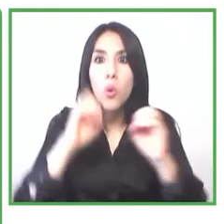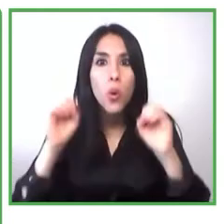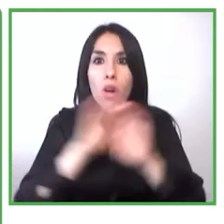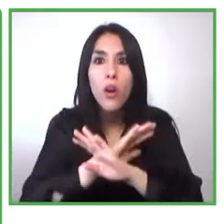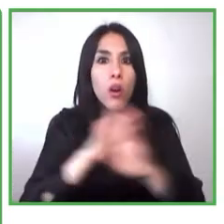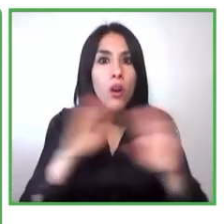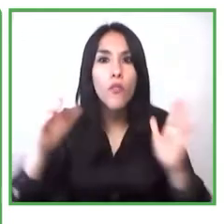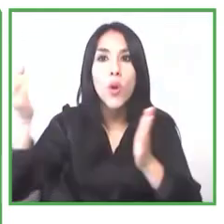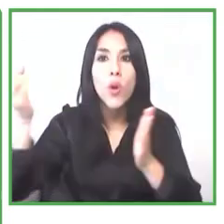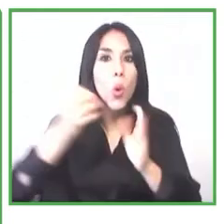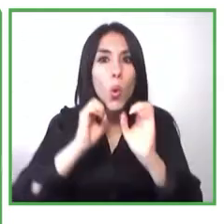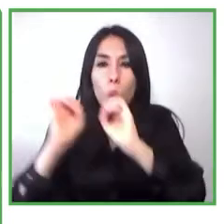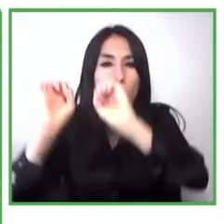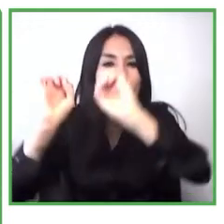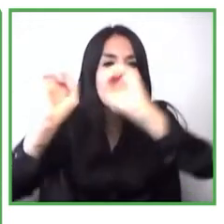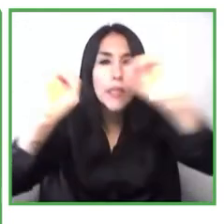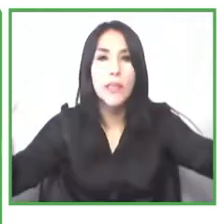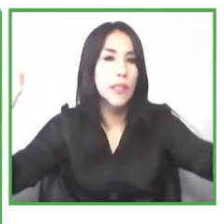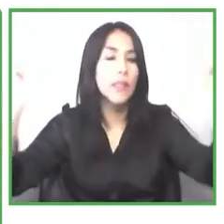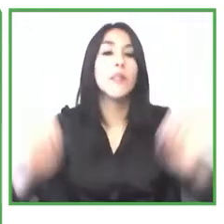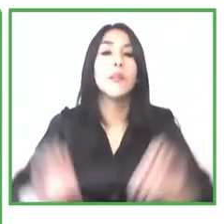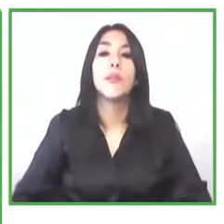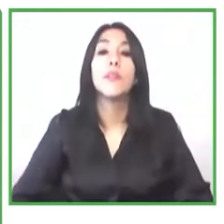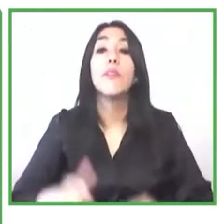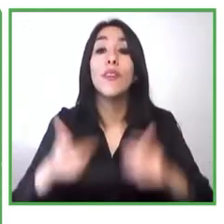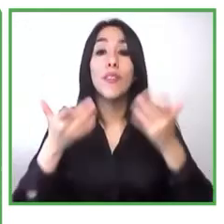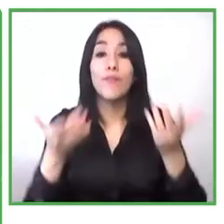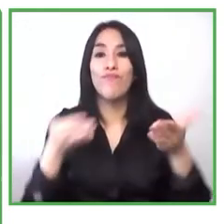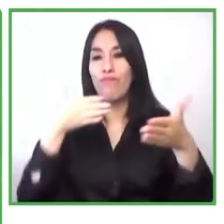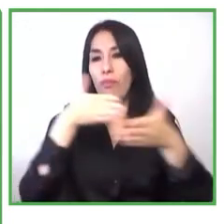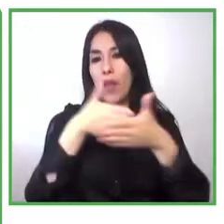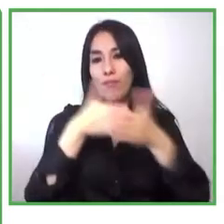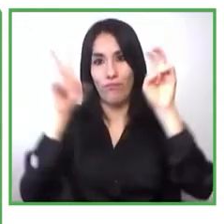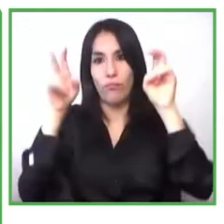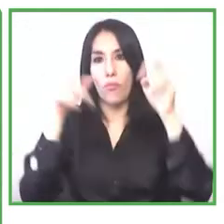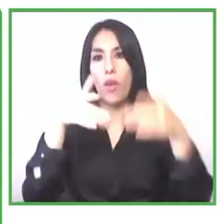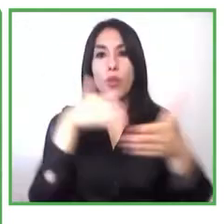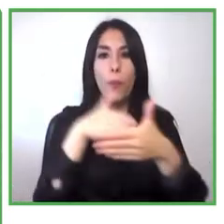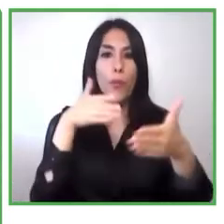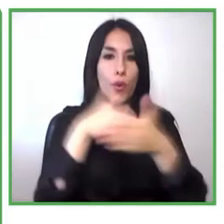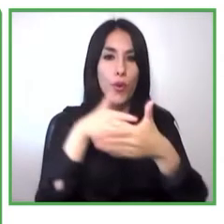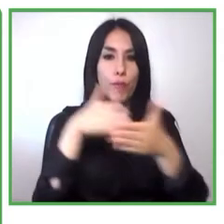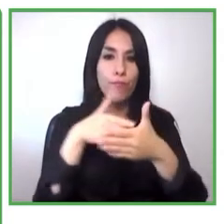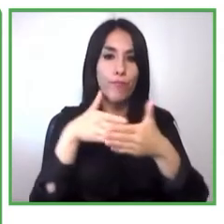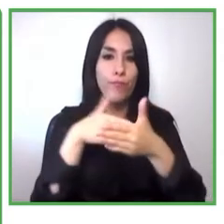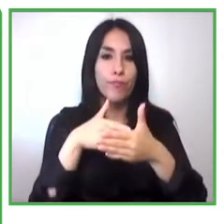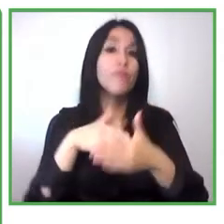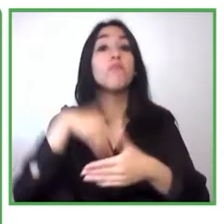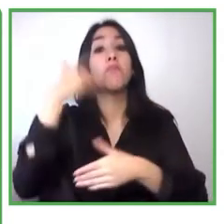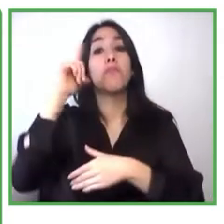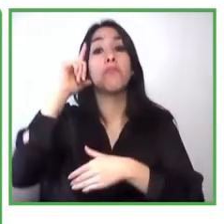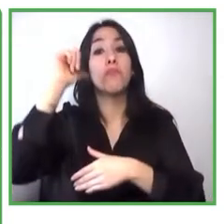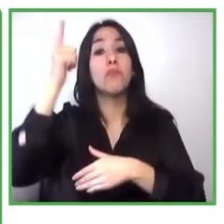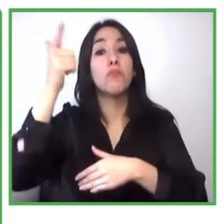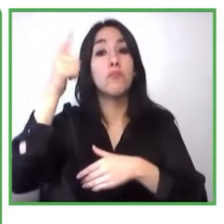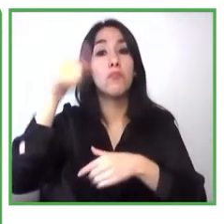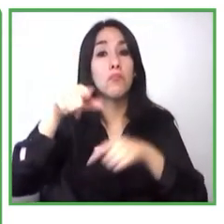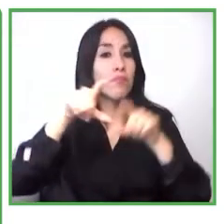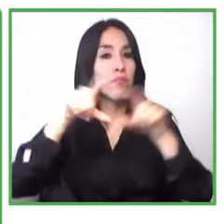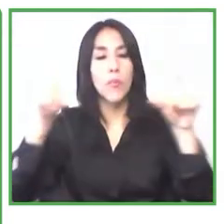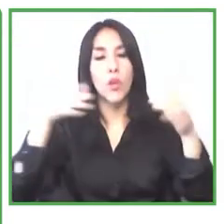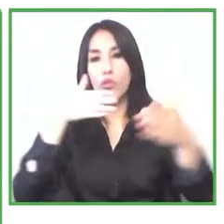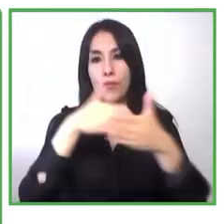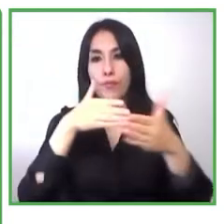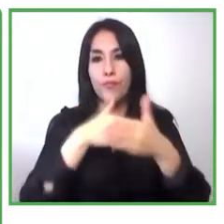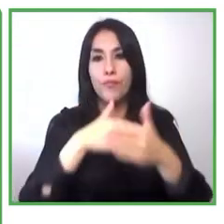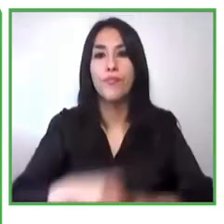ahí tuvimos muchas barreras para conocer y identificar a esos emprendedores una vez